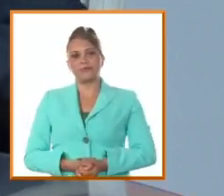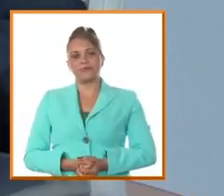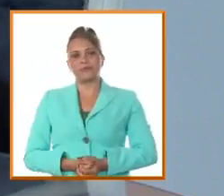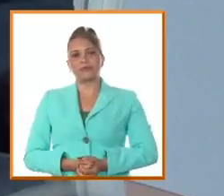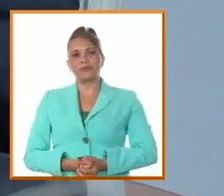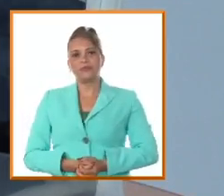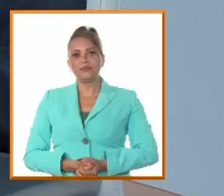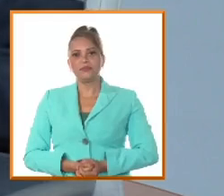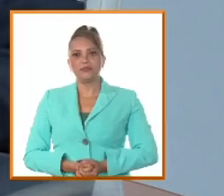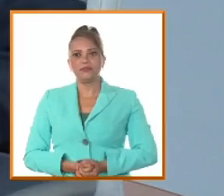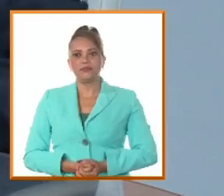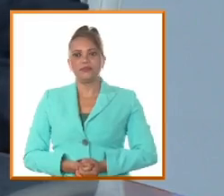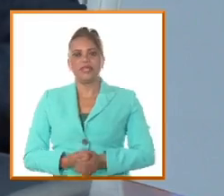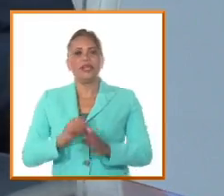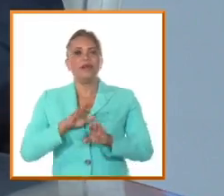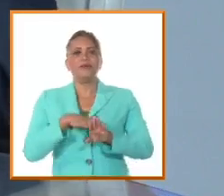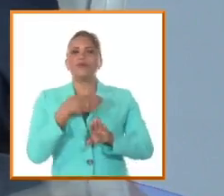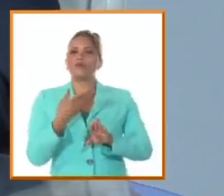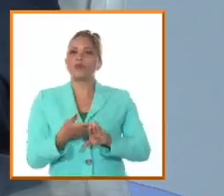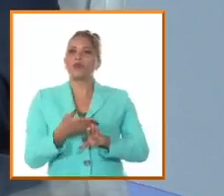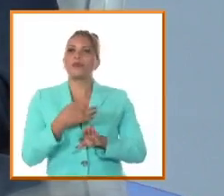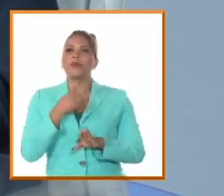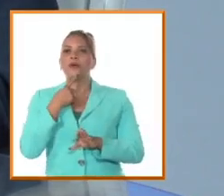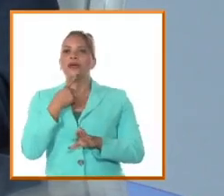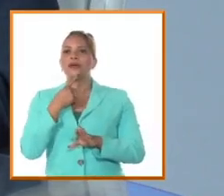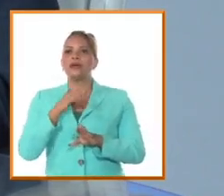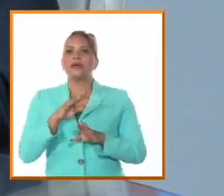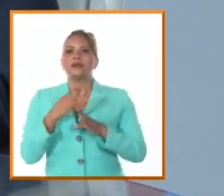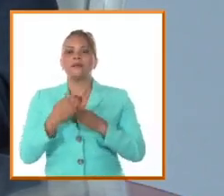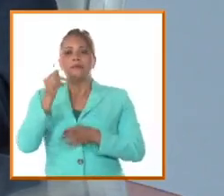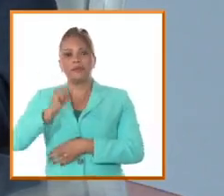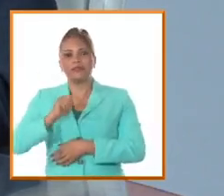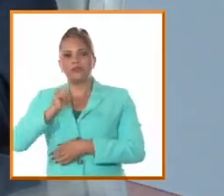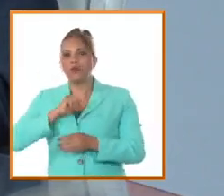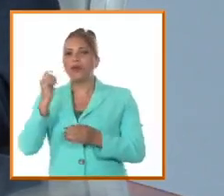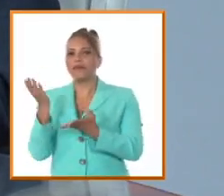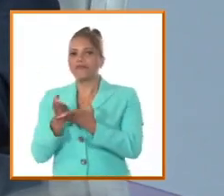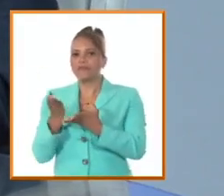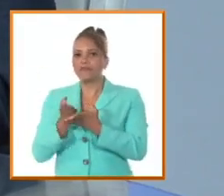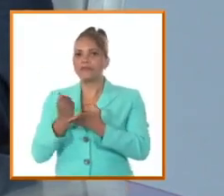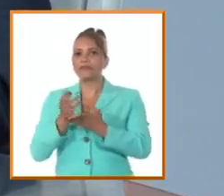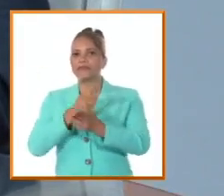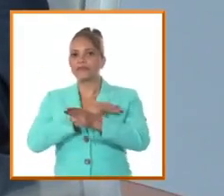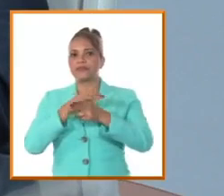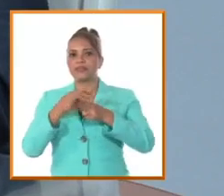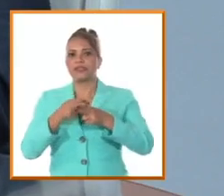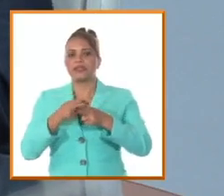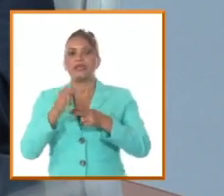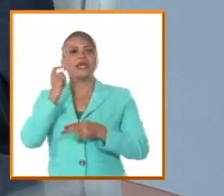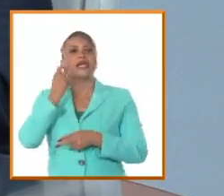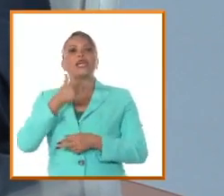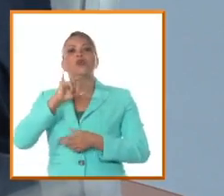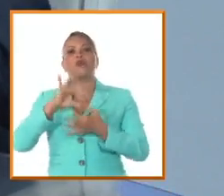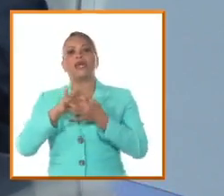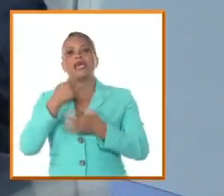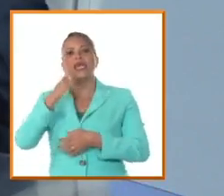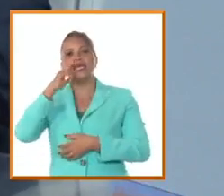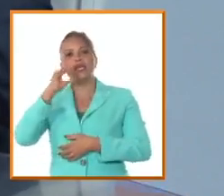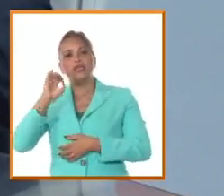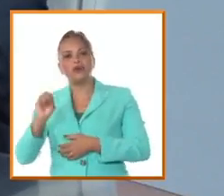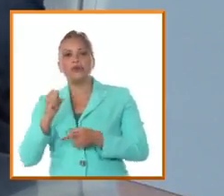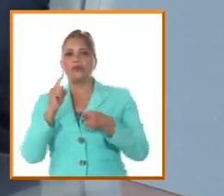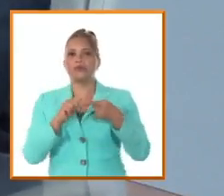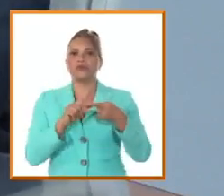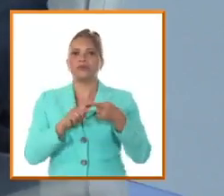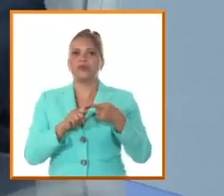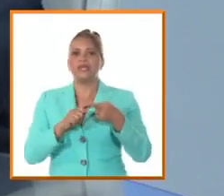después todos los biógrafos de Agramonte empezando por el primero y más importante de ellos Eugenio Betancur Agramonte el hijo de Herminia